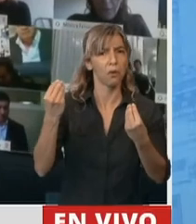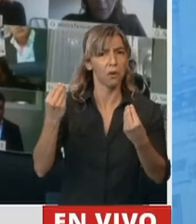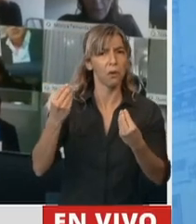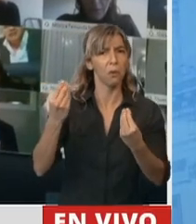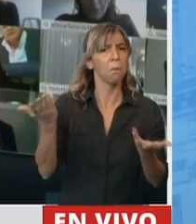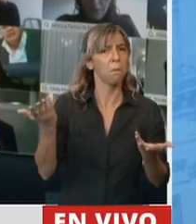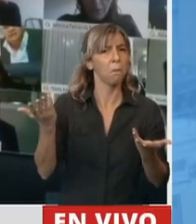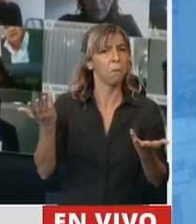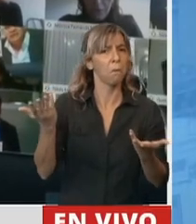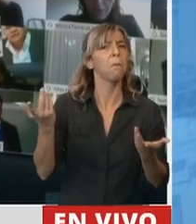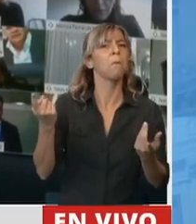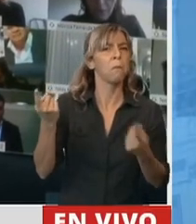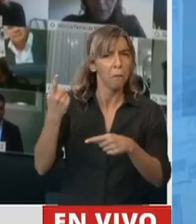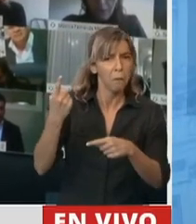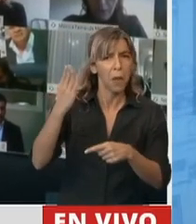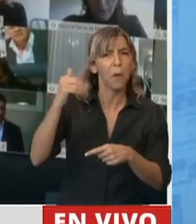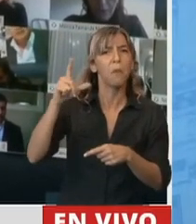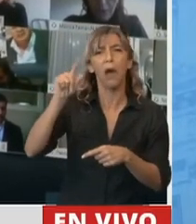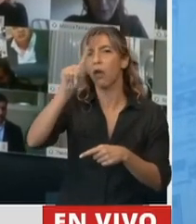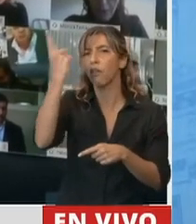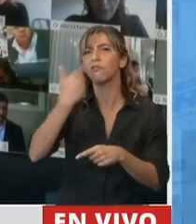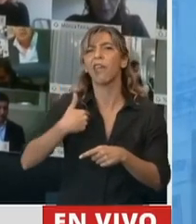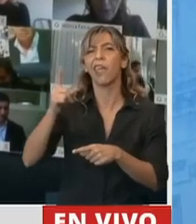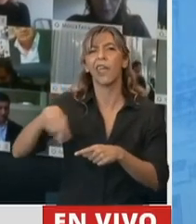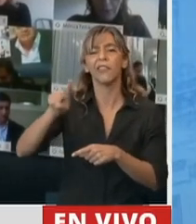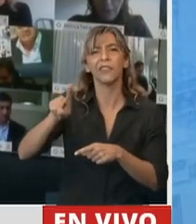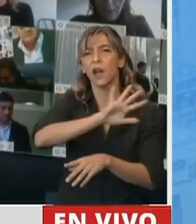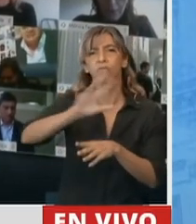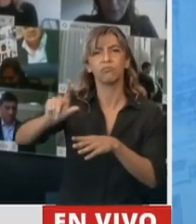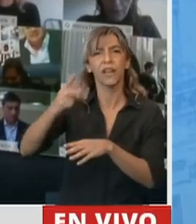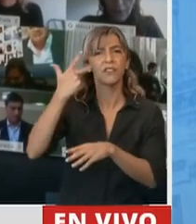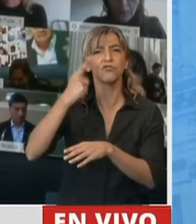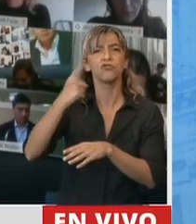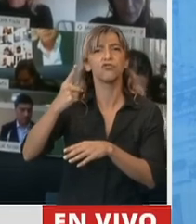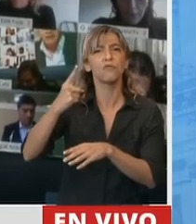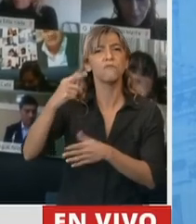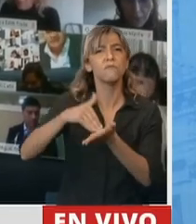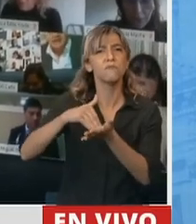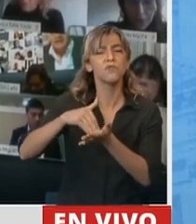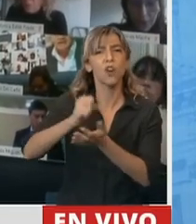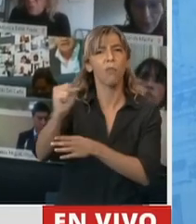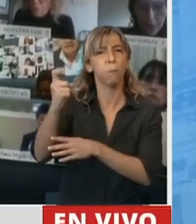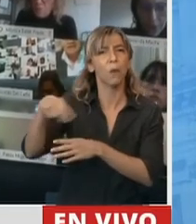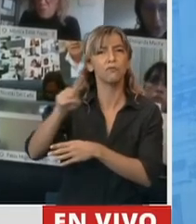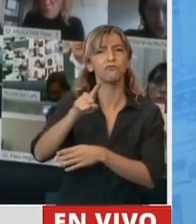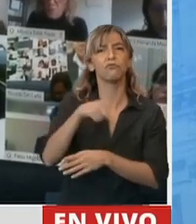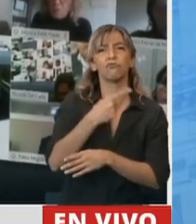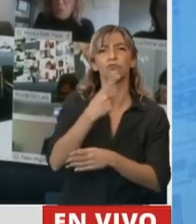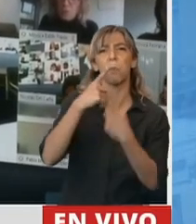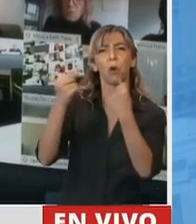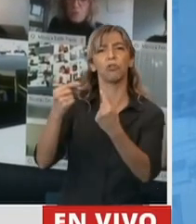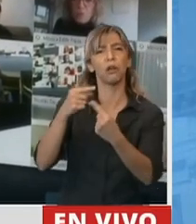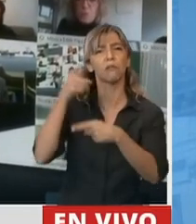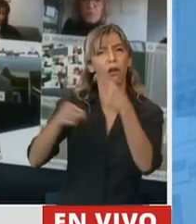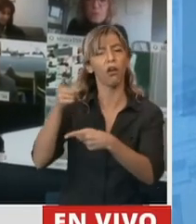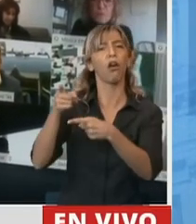y no somos capaces de levantar en memoria de nuestros compatriotas